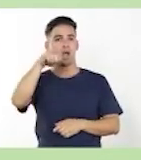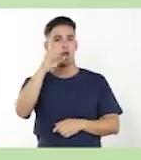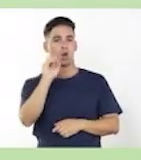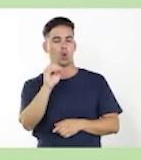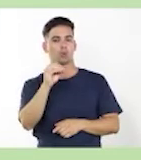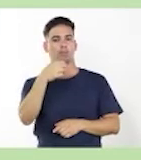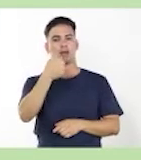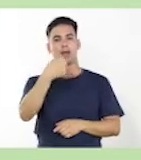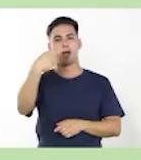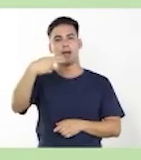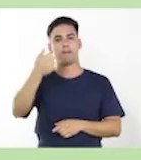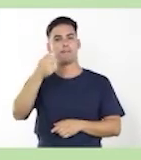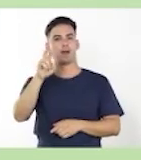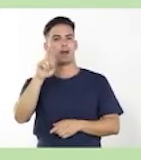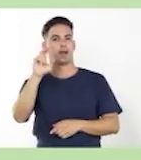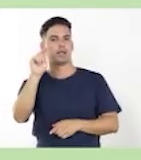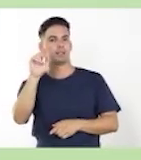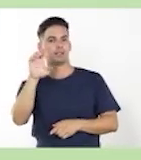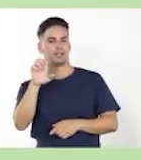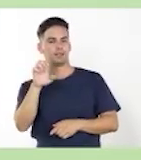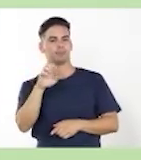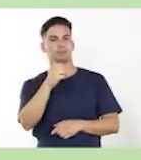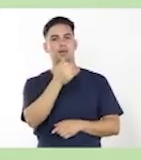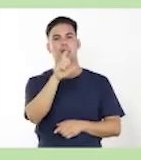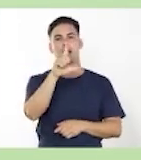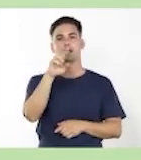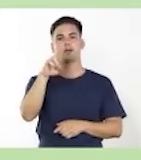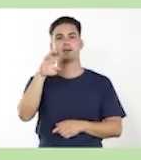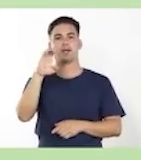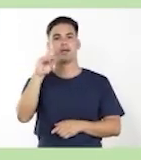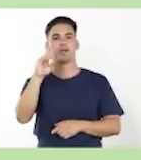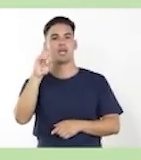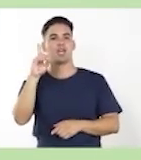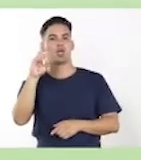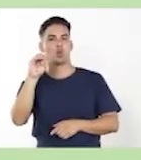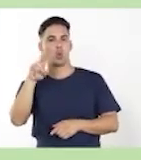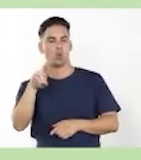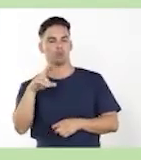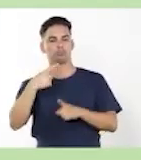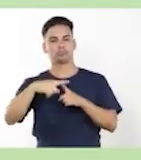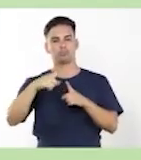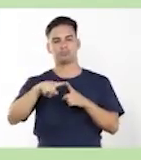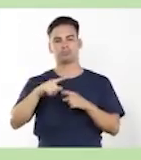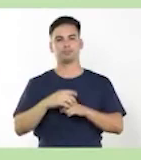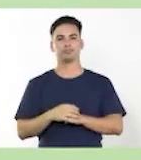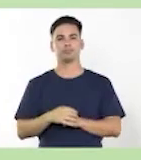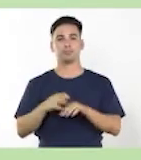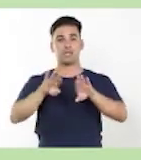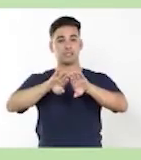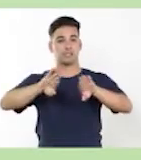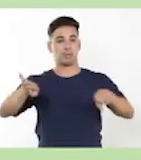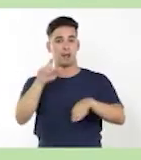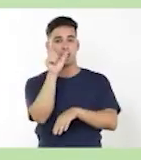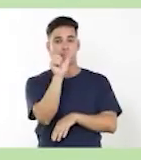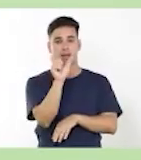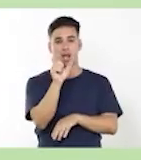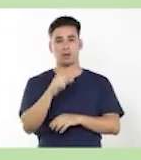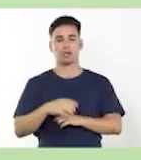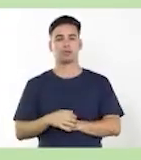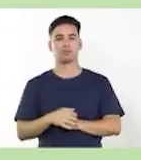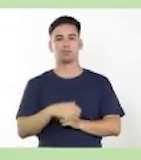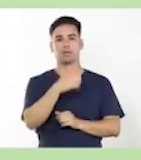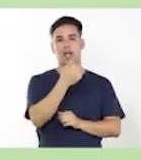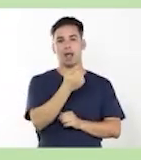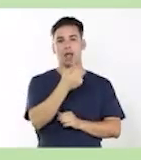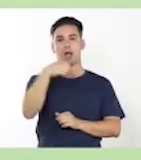alrededor, enfrente, bienvenida, delante. Las que se escriben separadas, siempre a